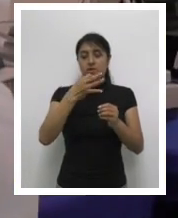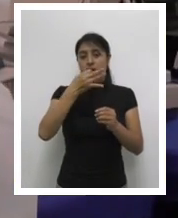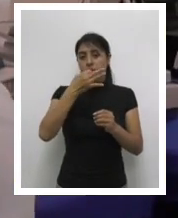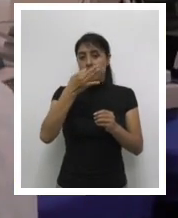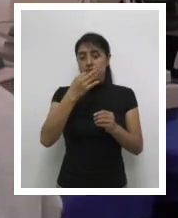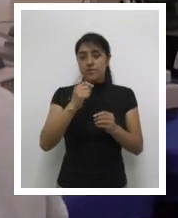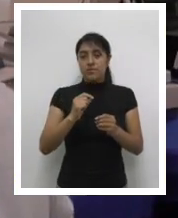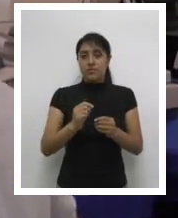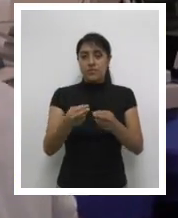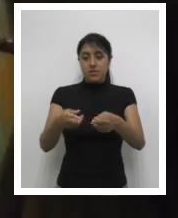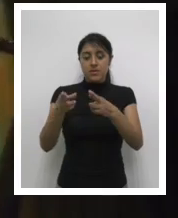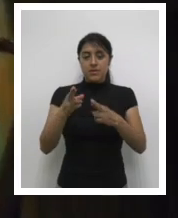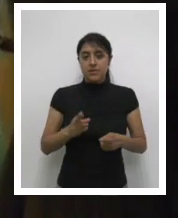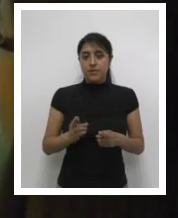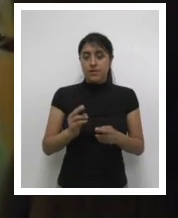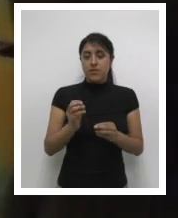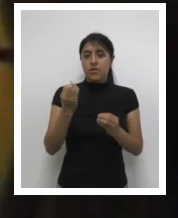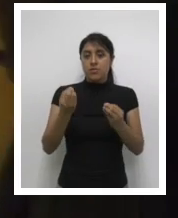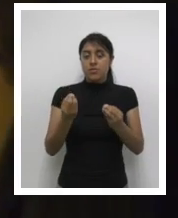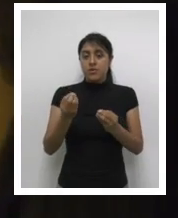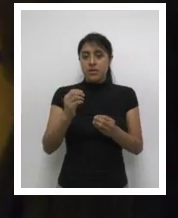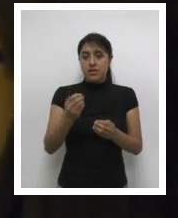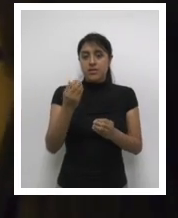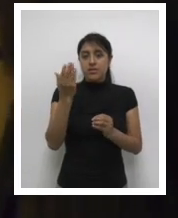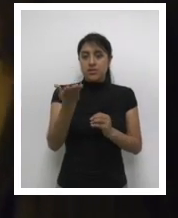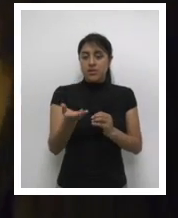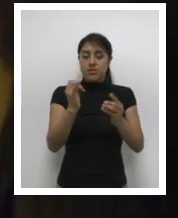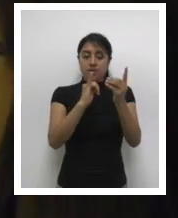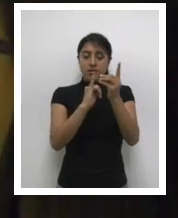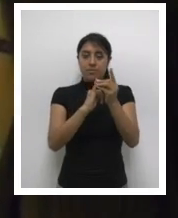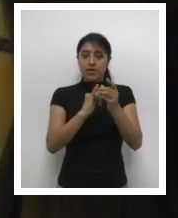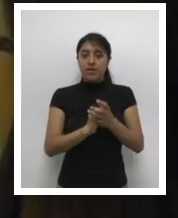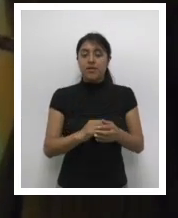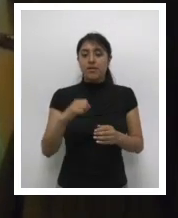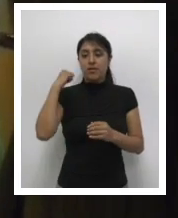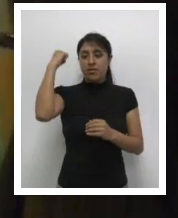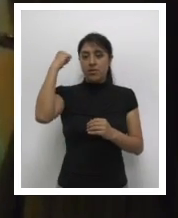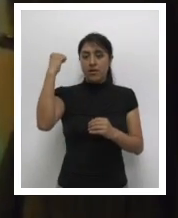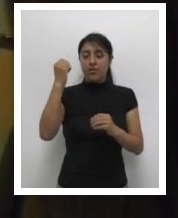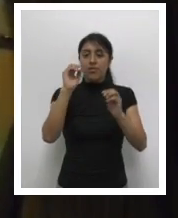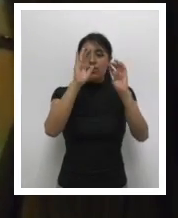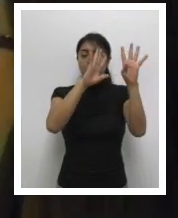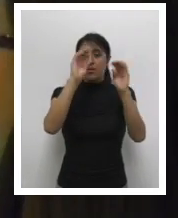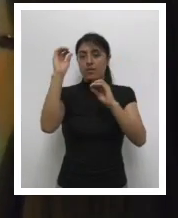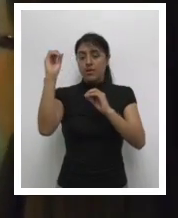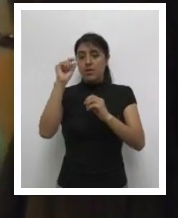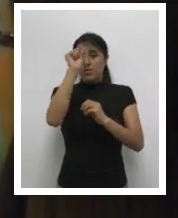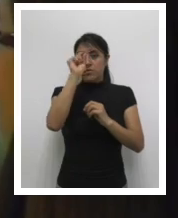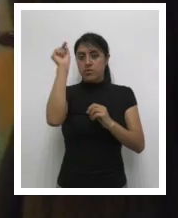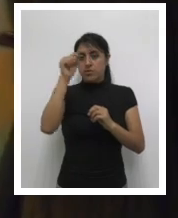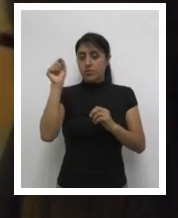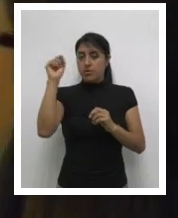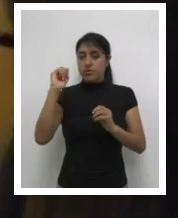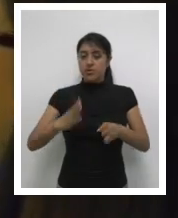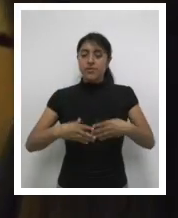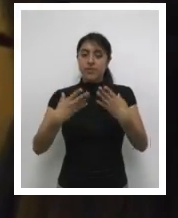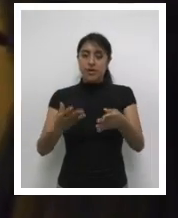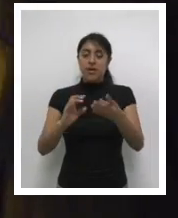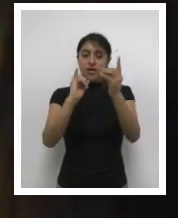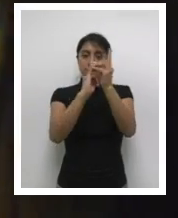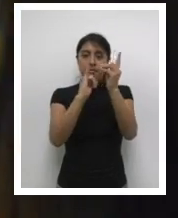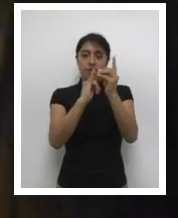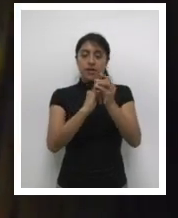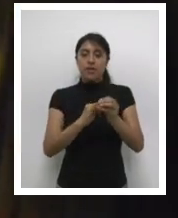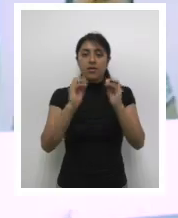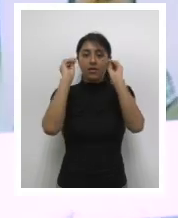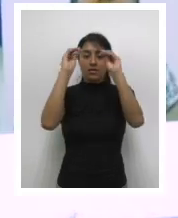238.196 solicitudes, logrando el cumplimiento del 98% en la entrega de los mismos. Con